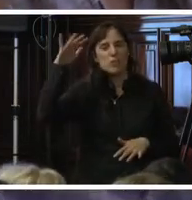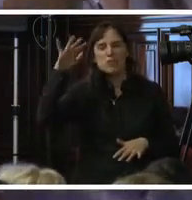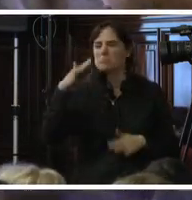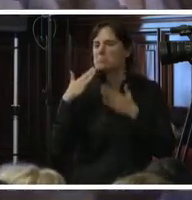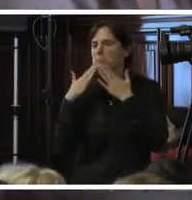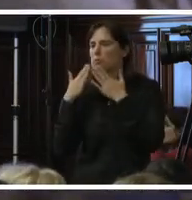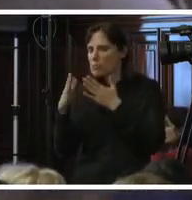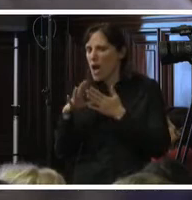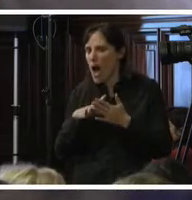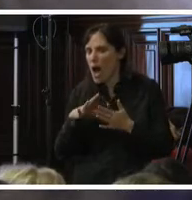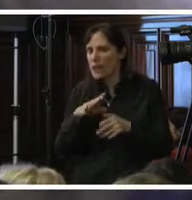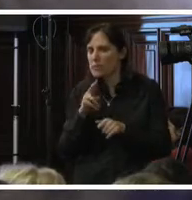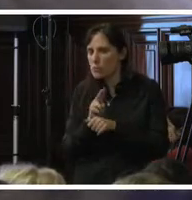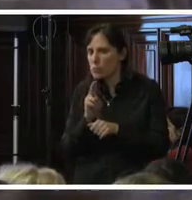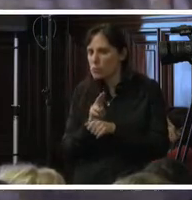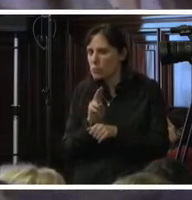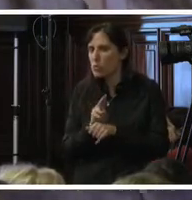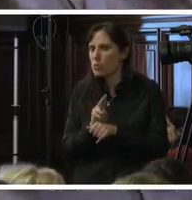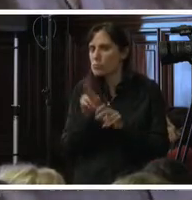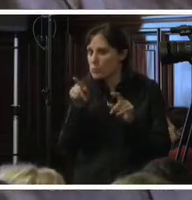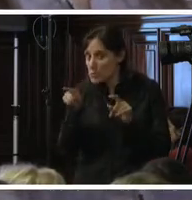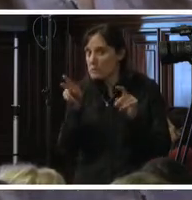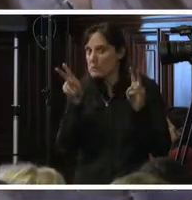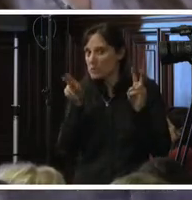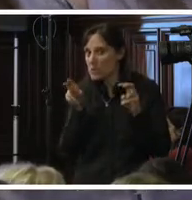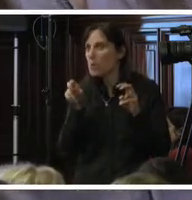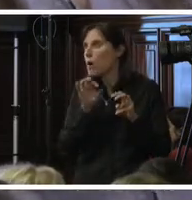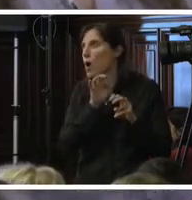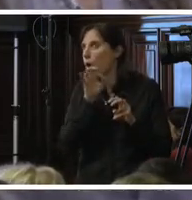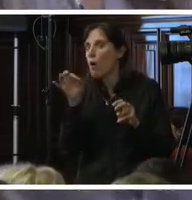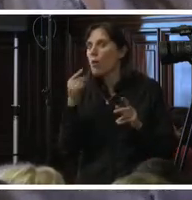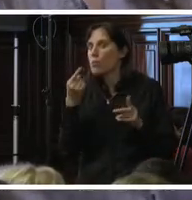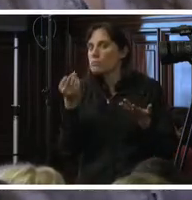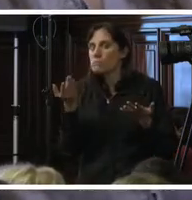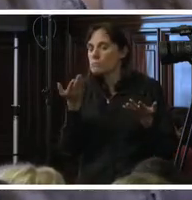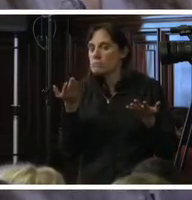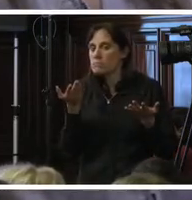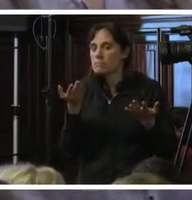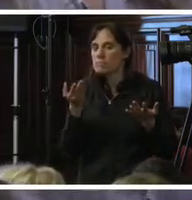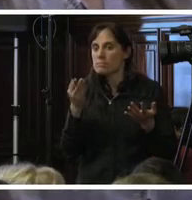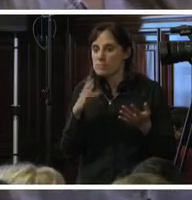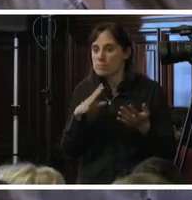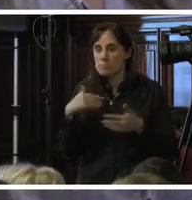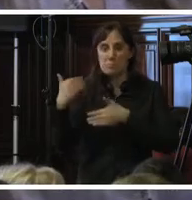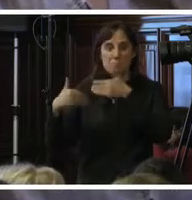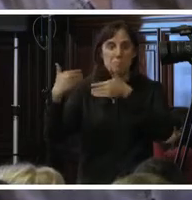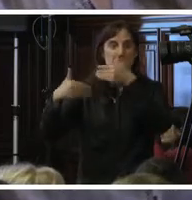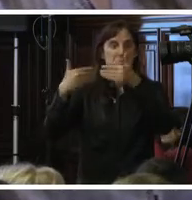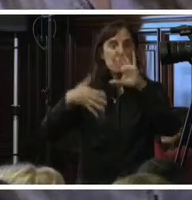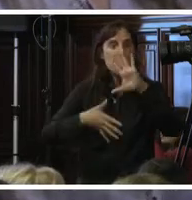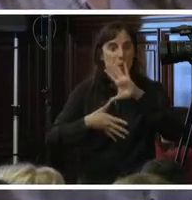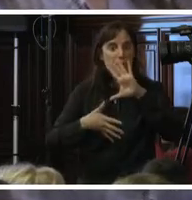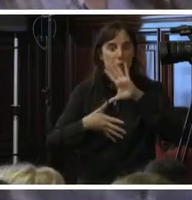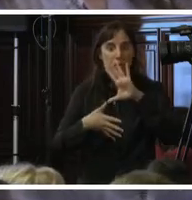existe algún monitoreo o existe alguna noción, digamos, acerca del decurso que ha tenido en Nuestra América